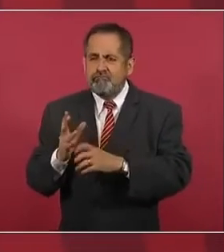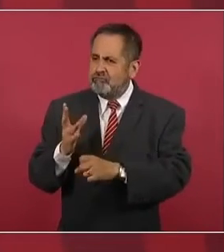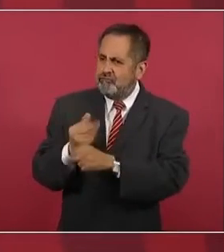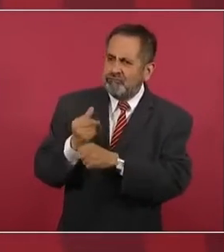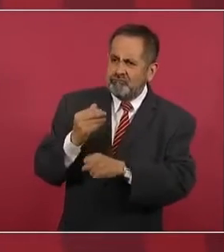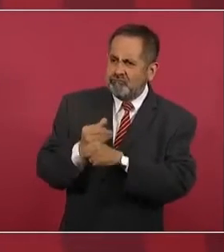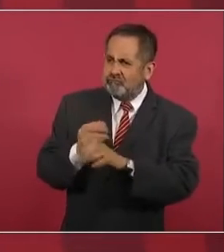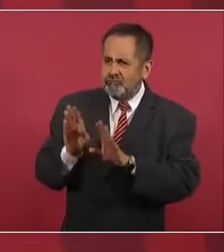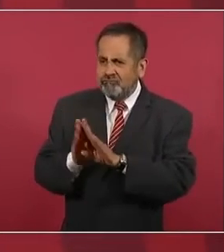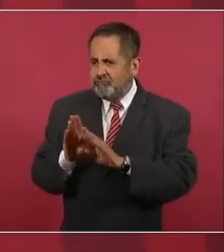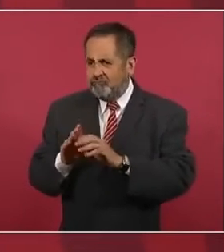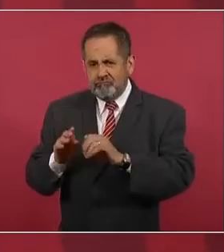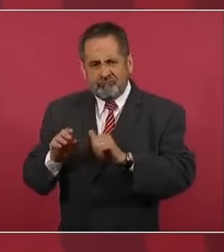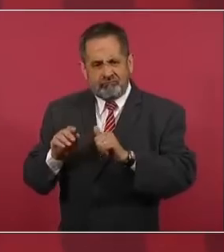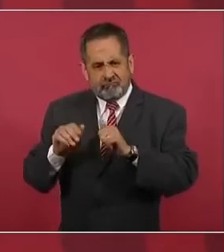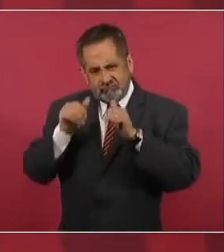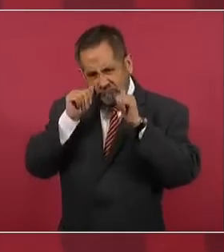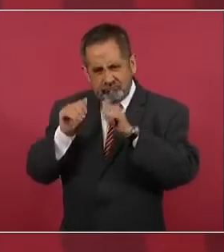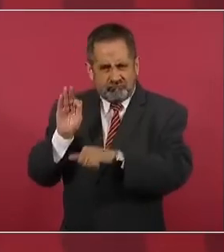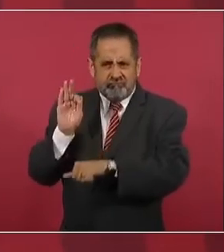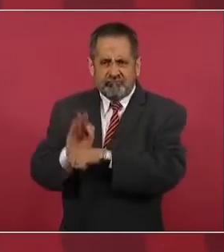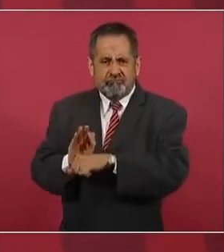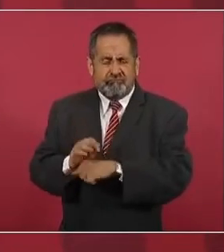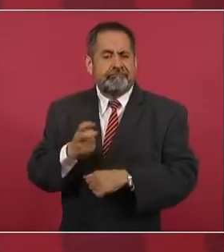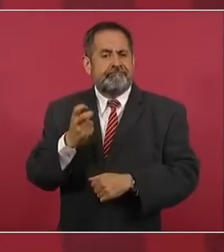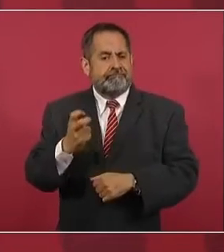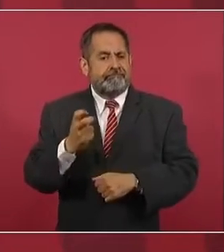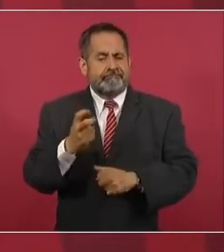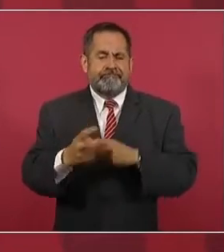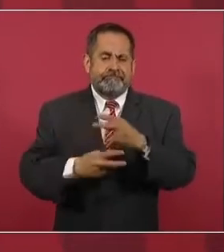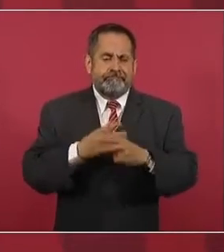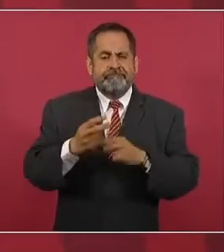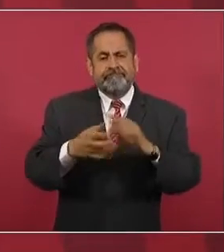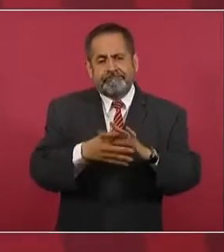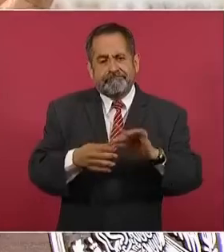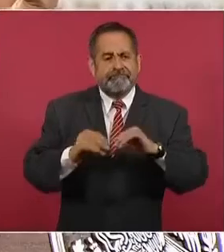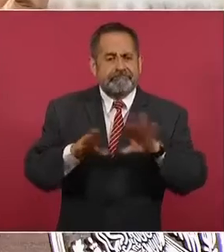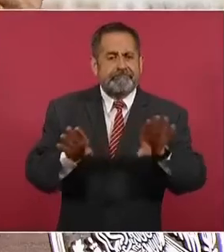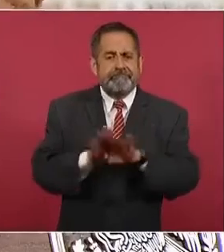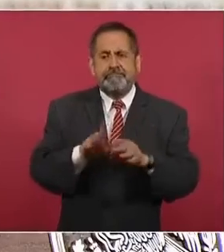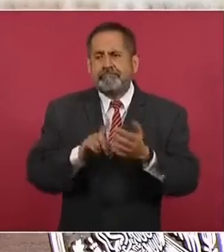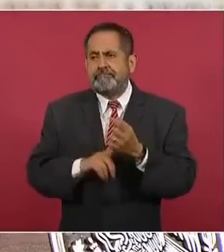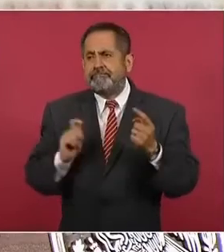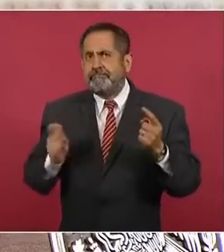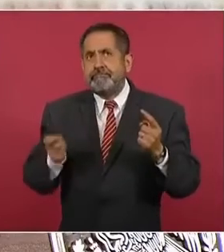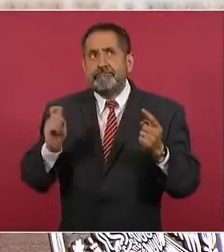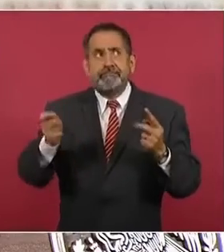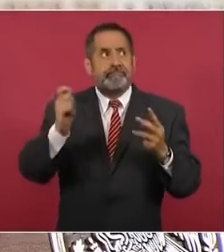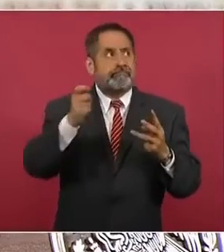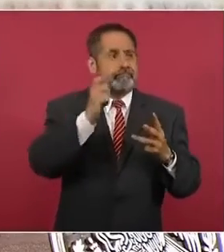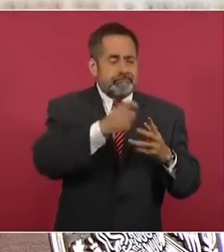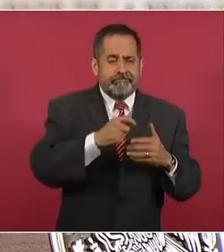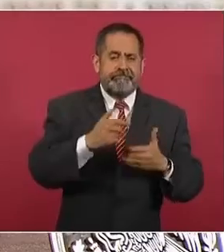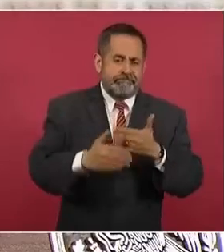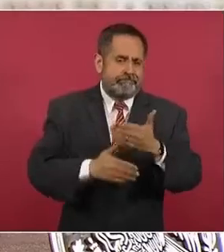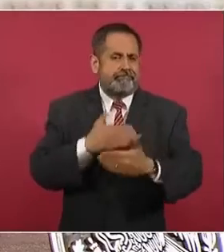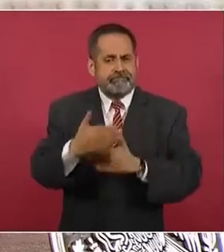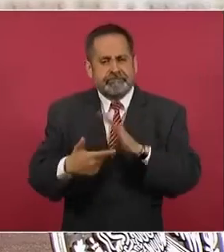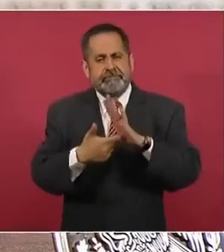Ese va a ser el tema, cómo vamos avanzando en el propósito que tenemos